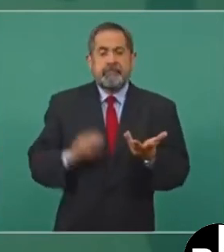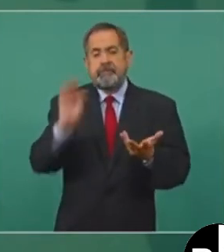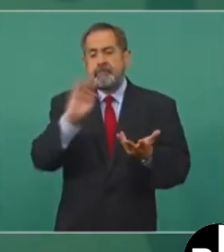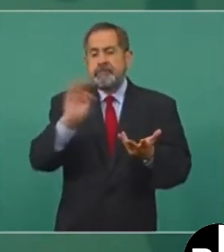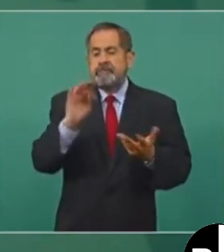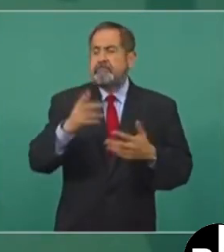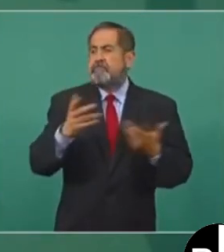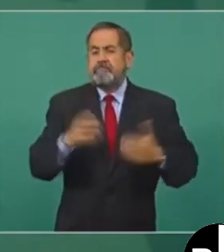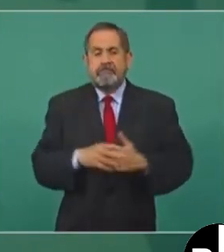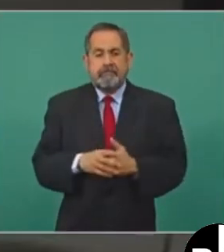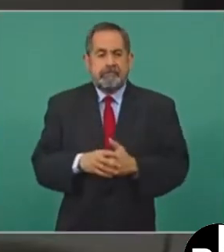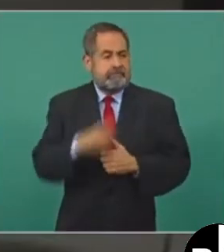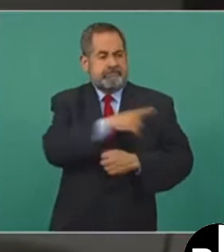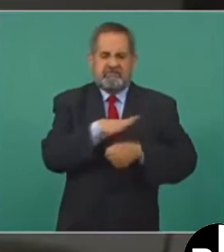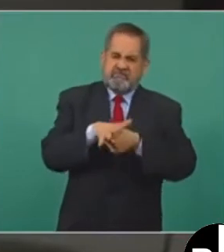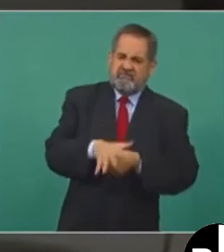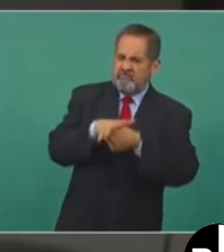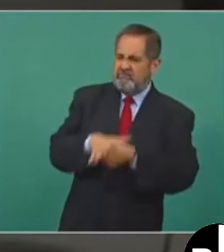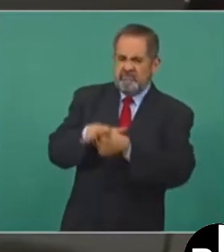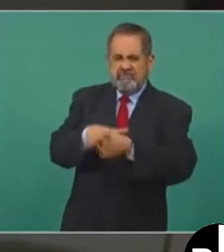presionado